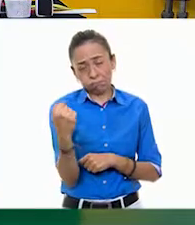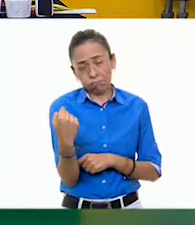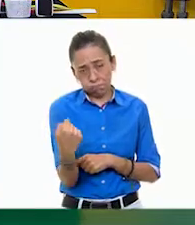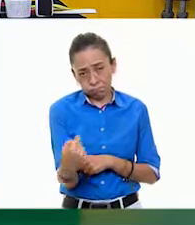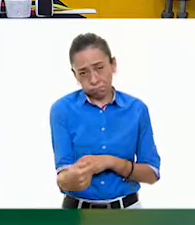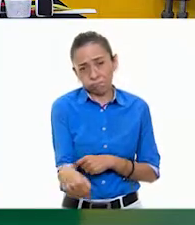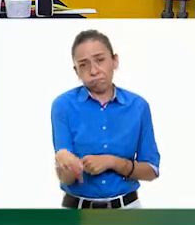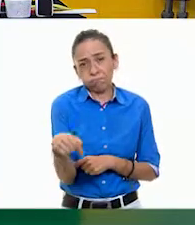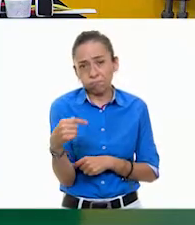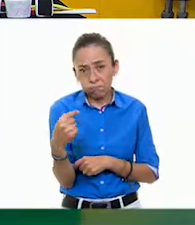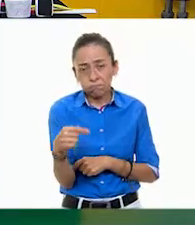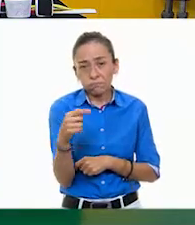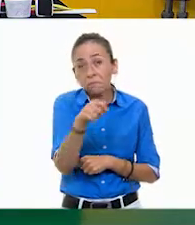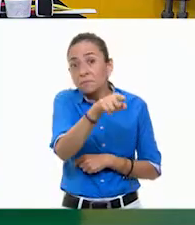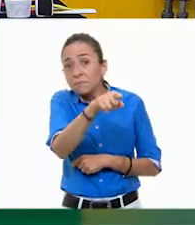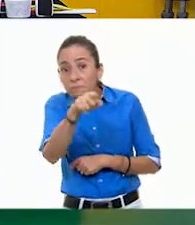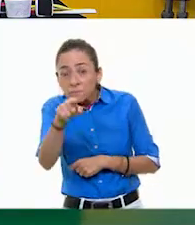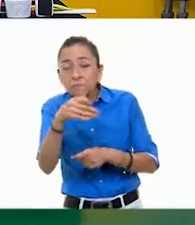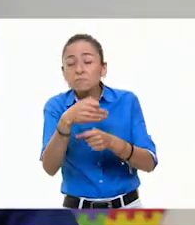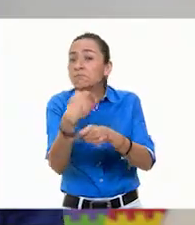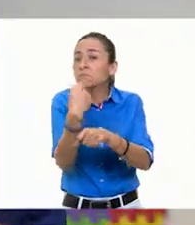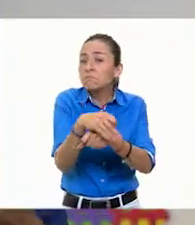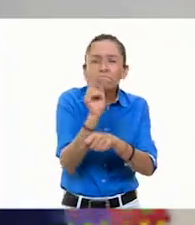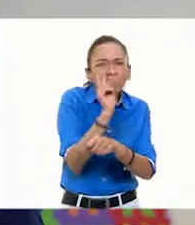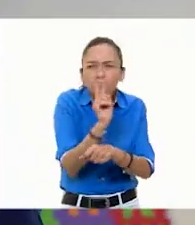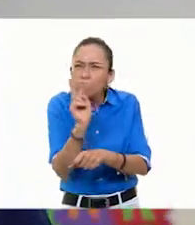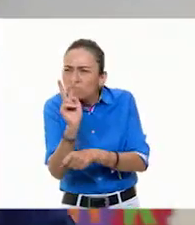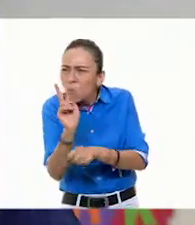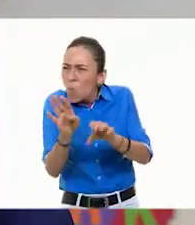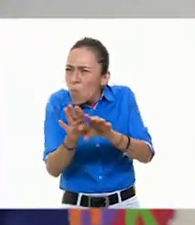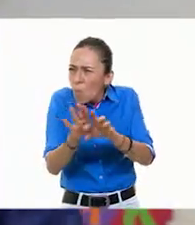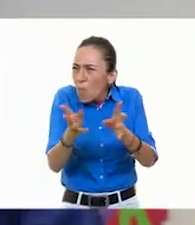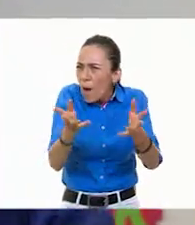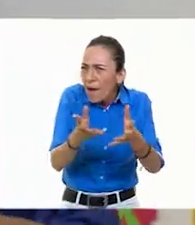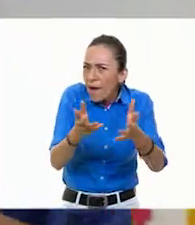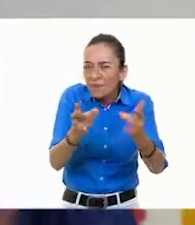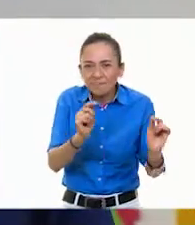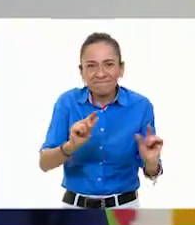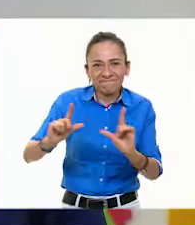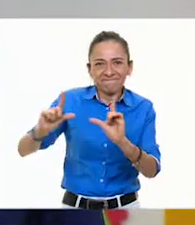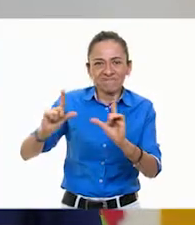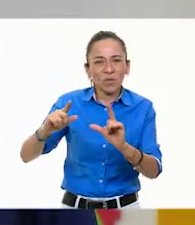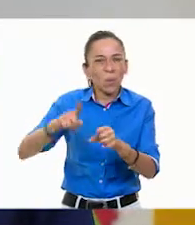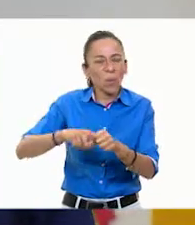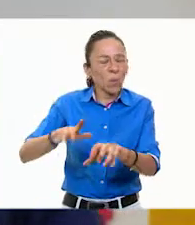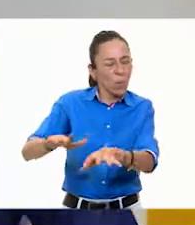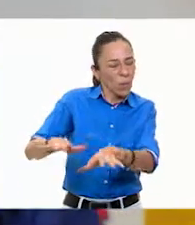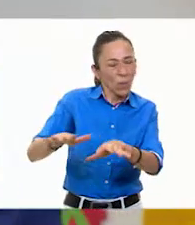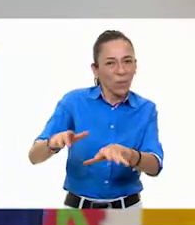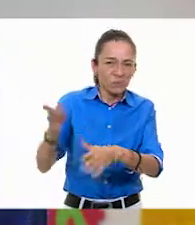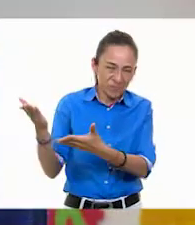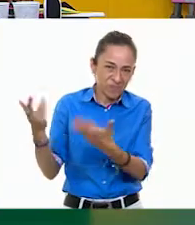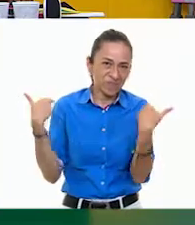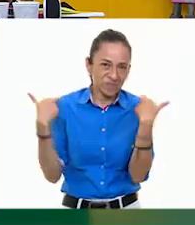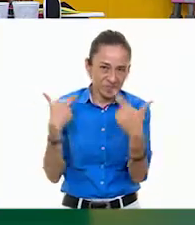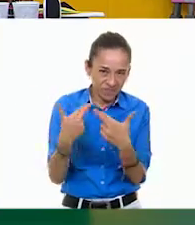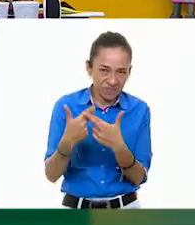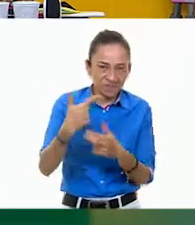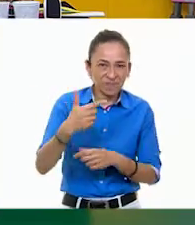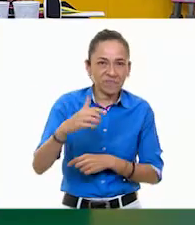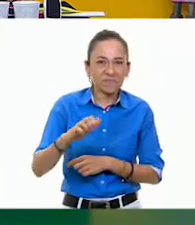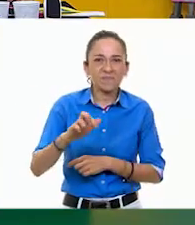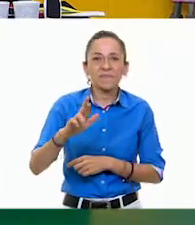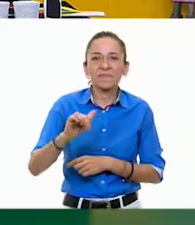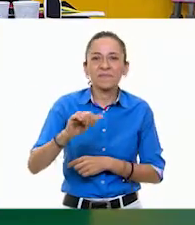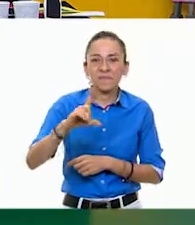hacer esta representación tan maravillosa y tan colorida que el maestro Gerardo nos está compartiendo. bien. Ahora, después de que ya